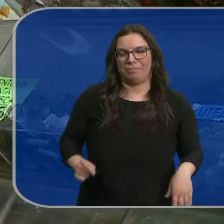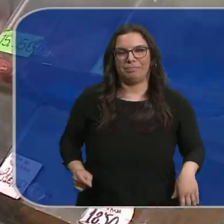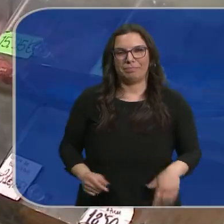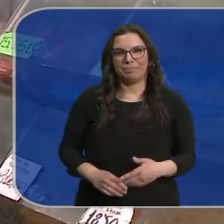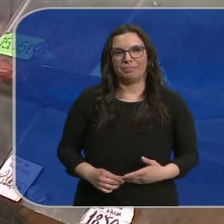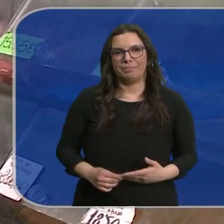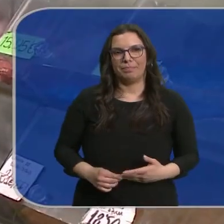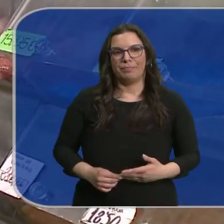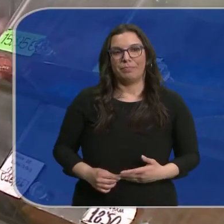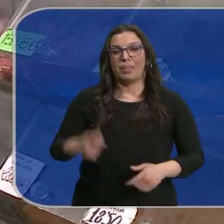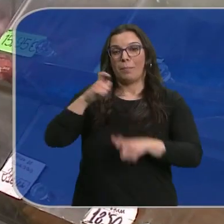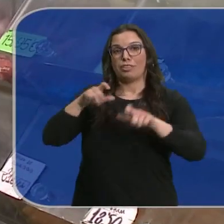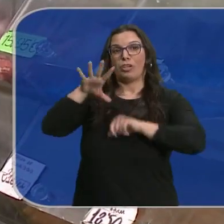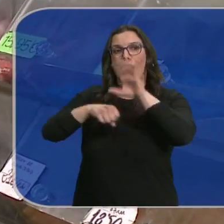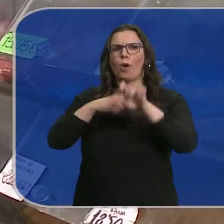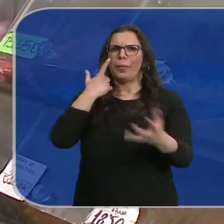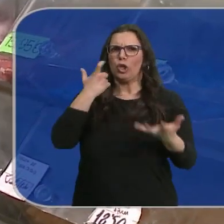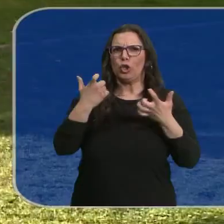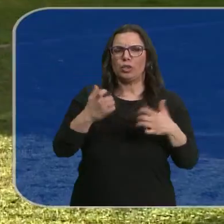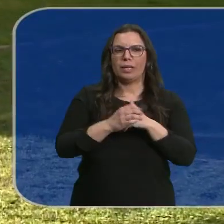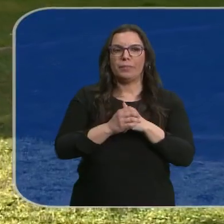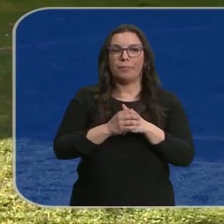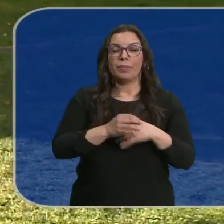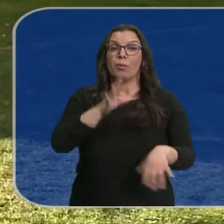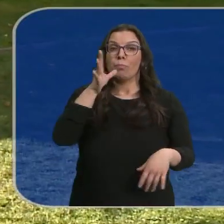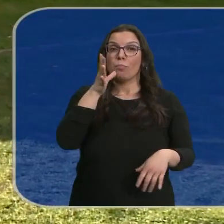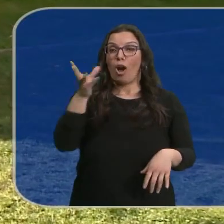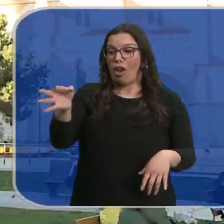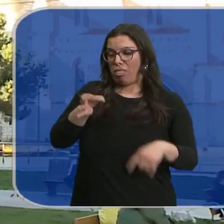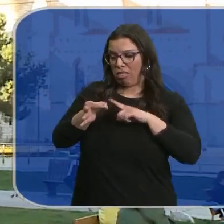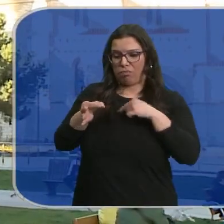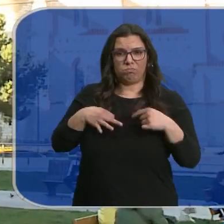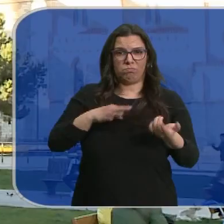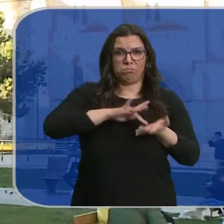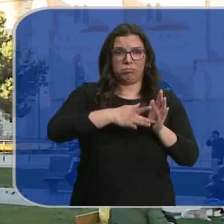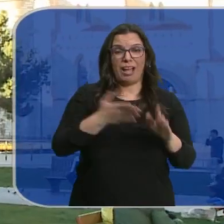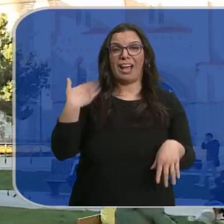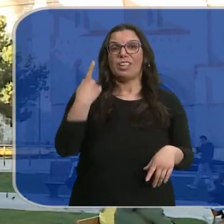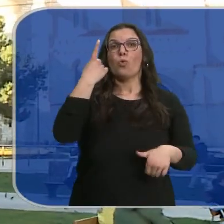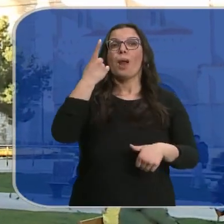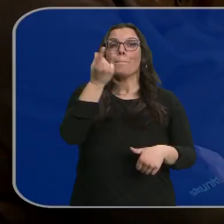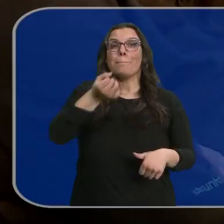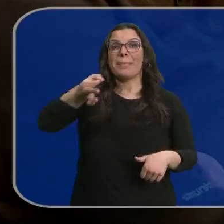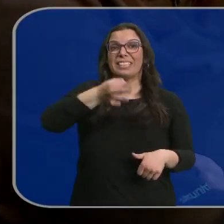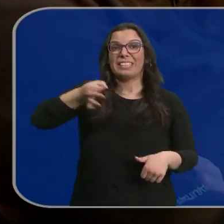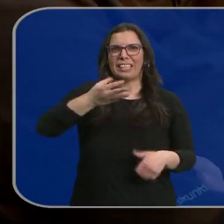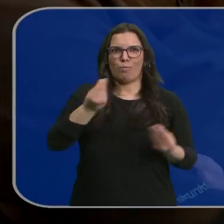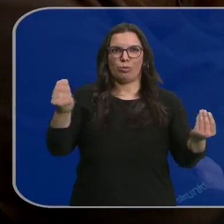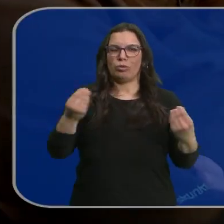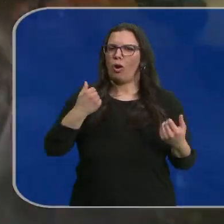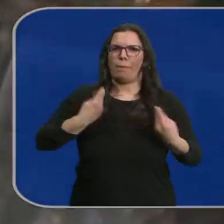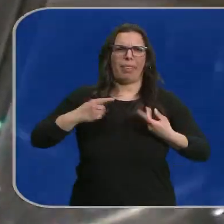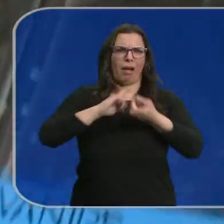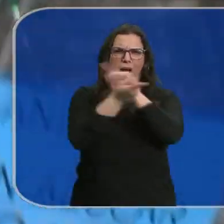repercutida. Y sus compradores lo notan. Porque la propina no me llega. Por una peseta te daban un montón de golosinas. Ha cambiado